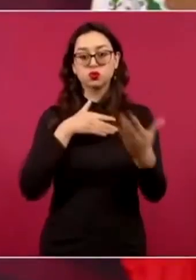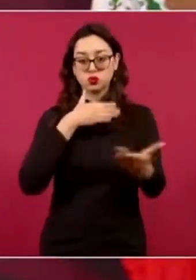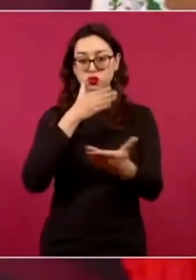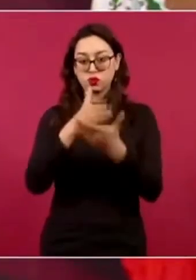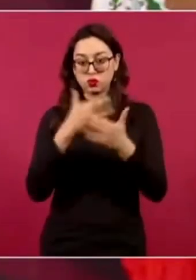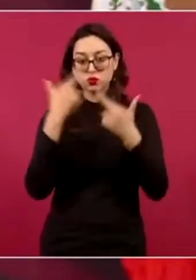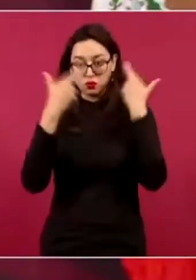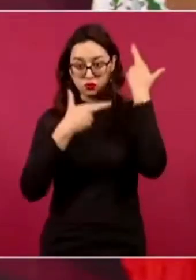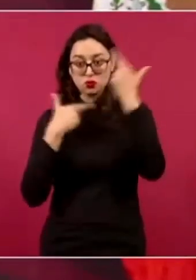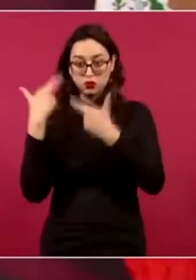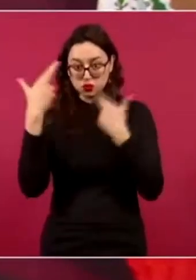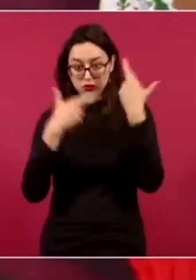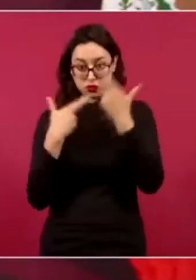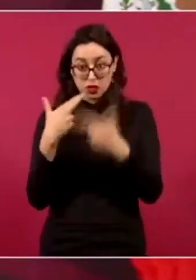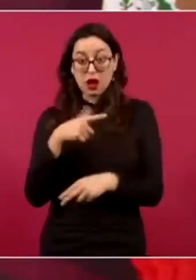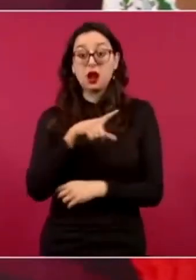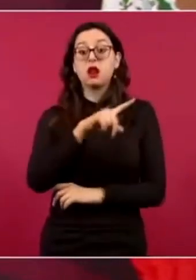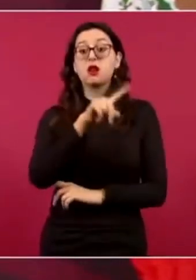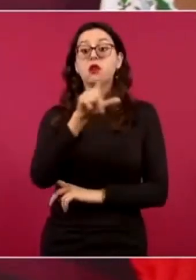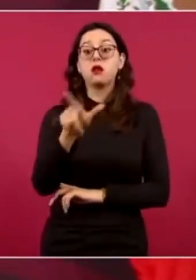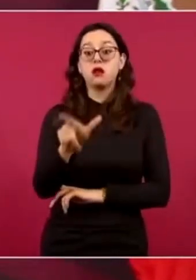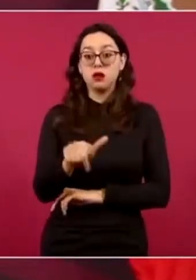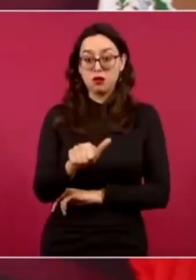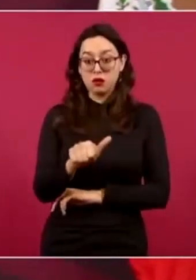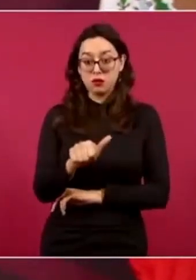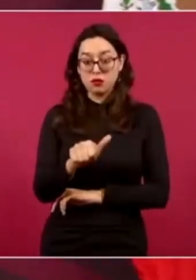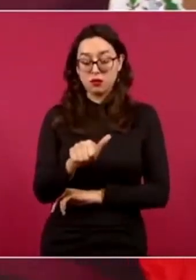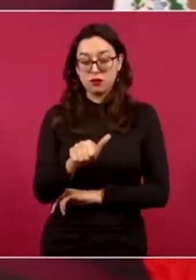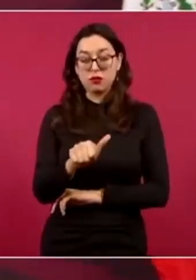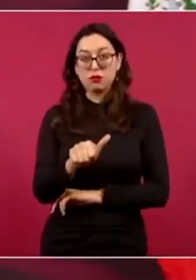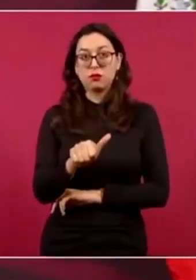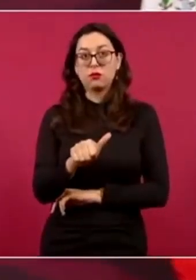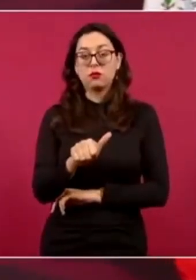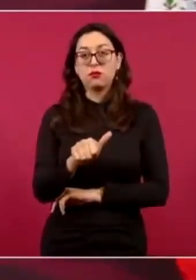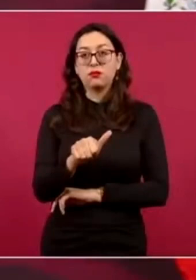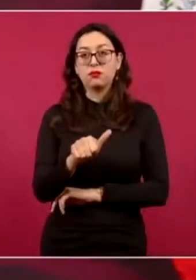y de ahí esto es el lunes